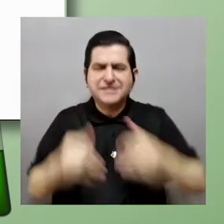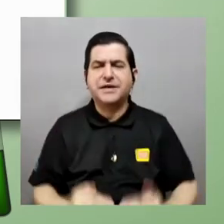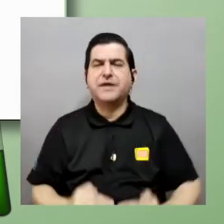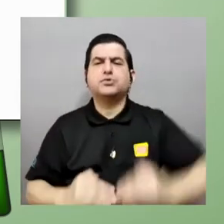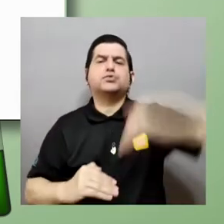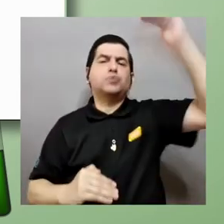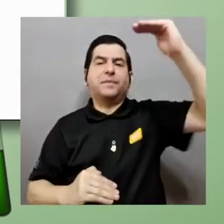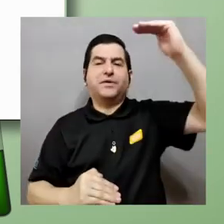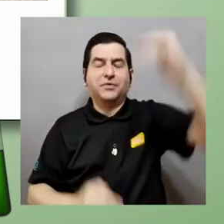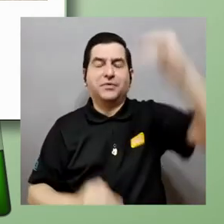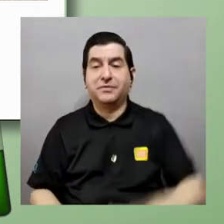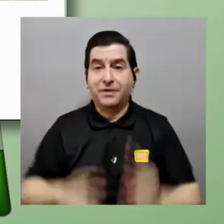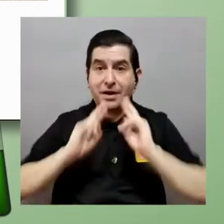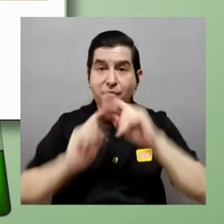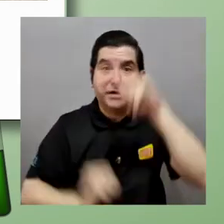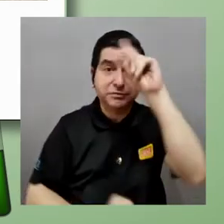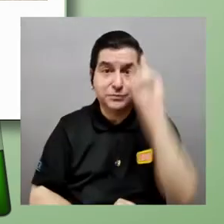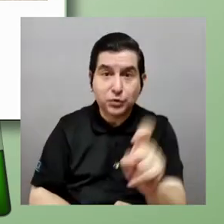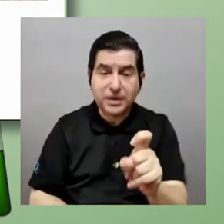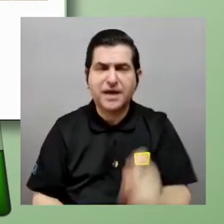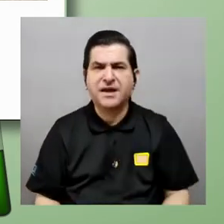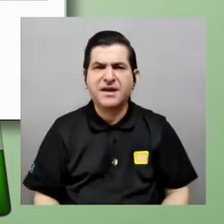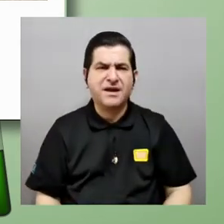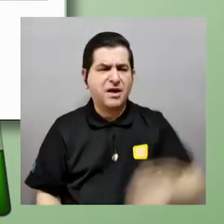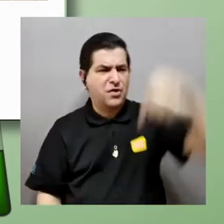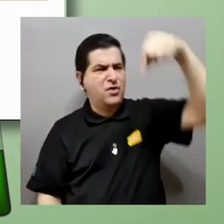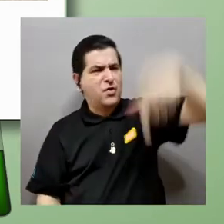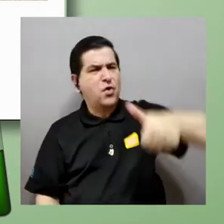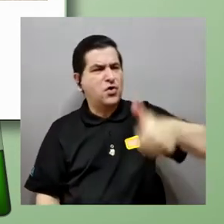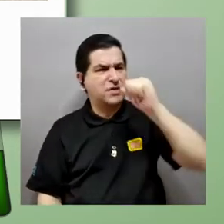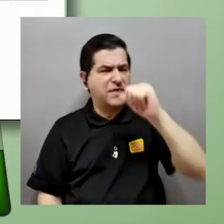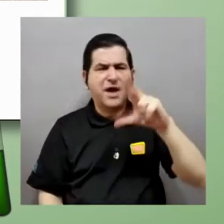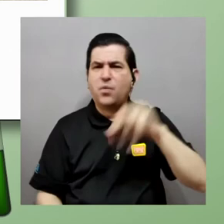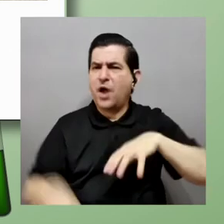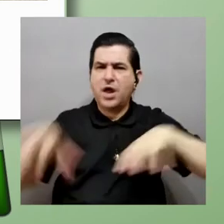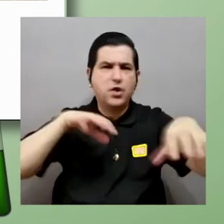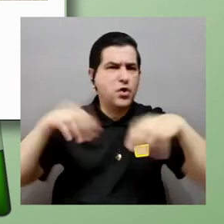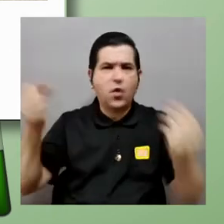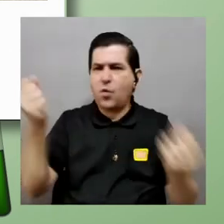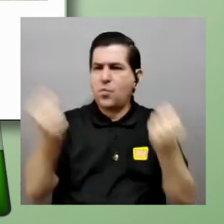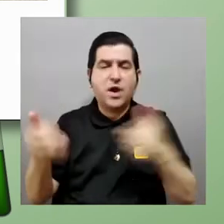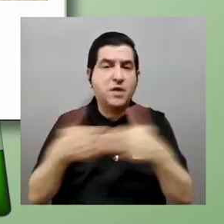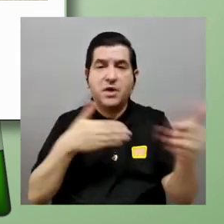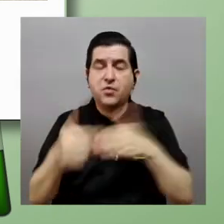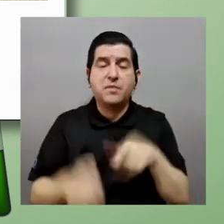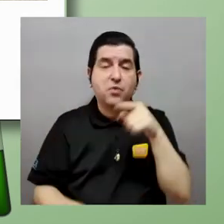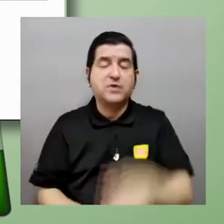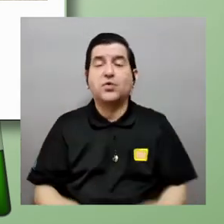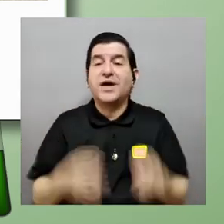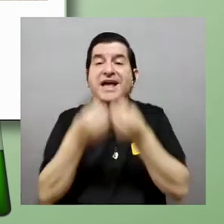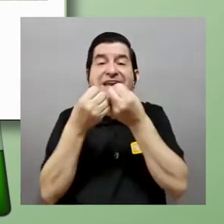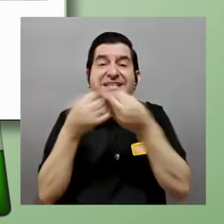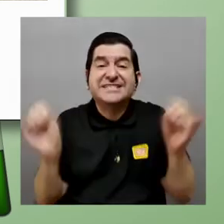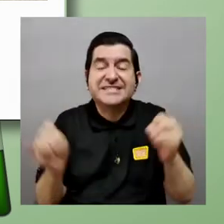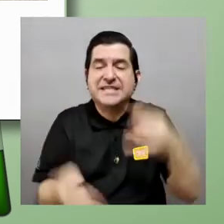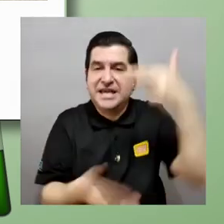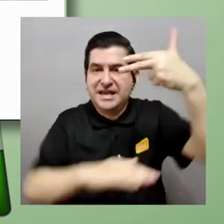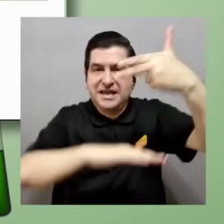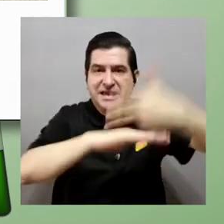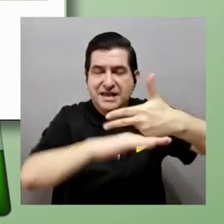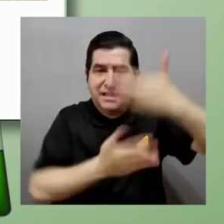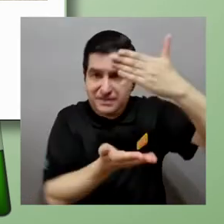aceleración máxima? ¿verdad? responder preguntas ¿por qué esta gota de agua no mueve el carro aunque el carro esté sin frenos?